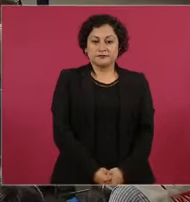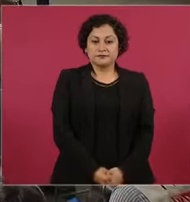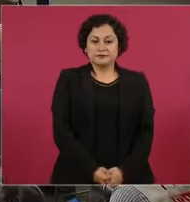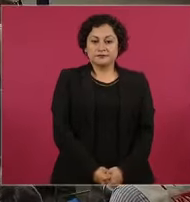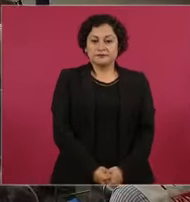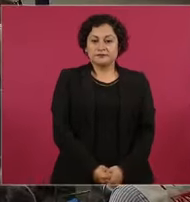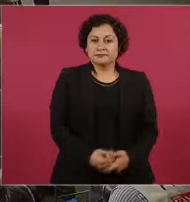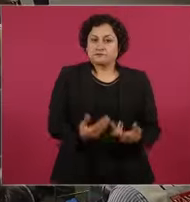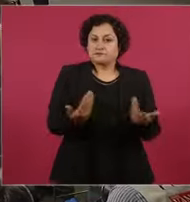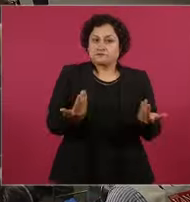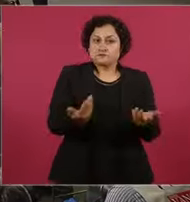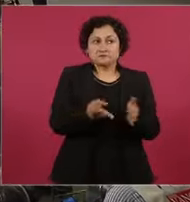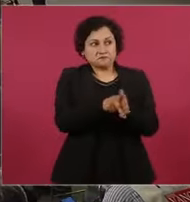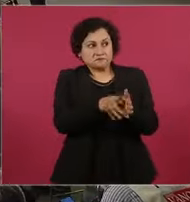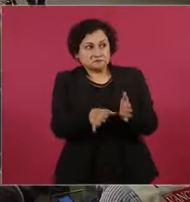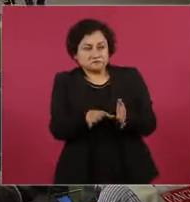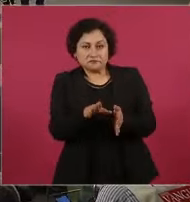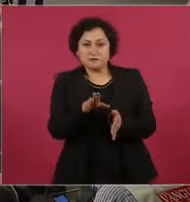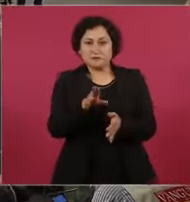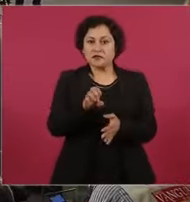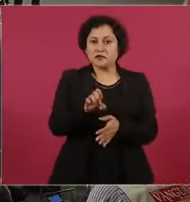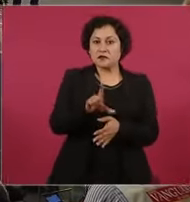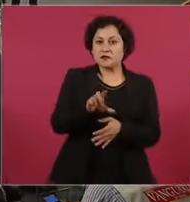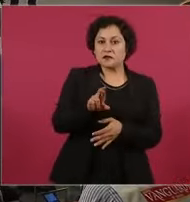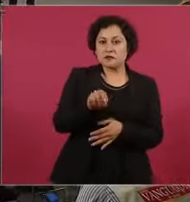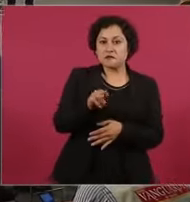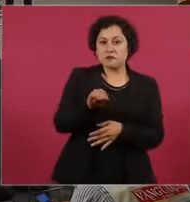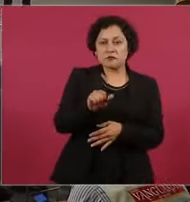No, no está mal el Reforma, no, no,